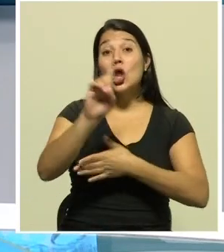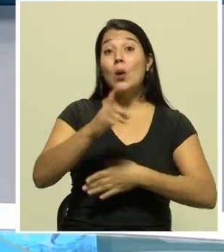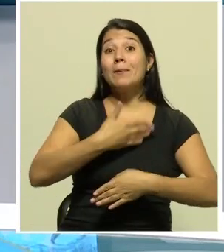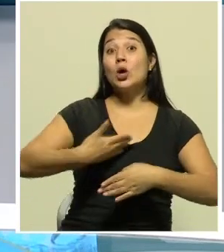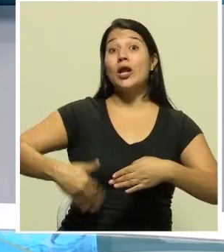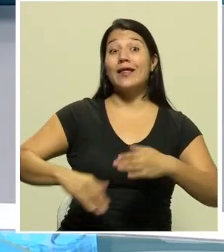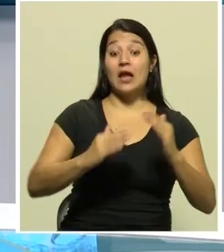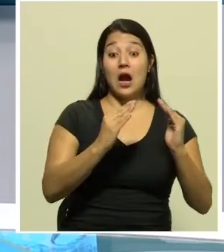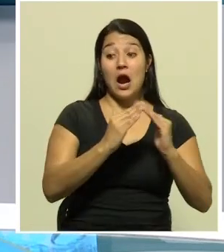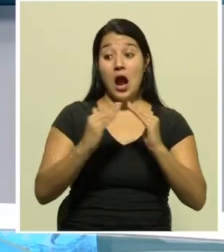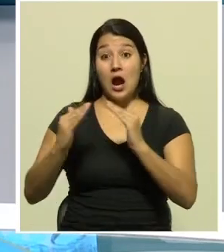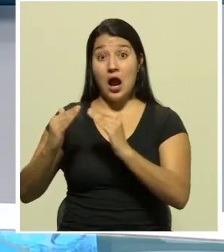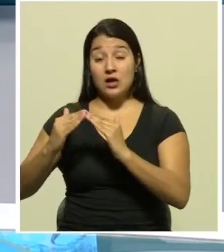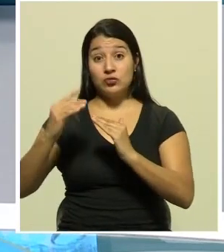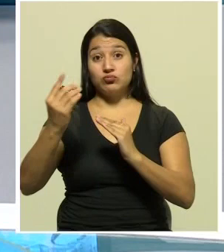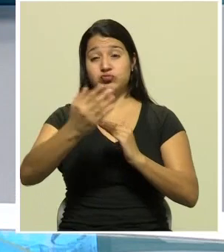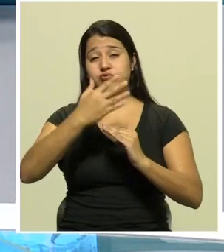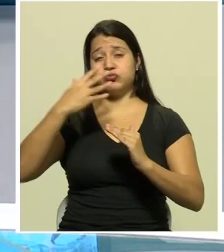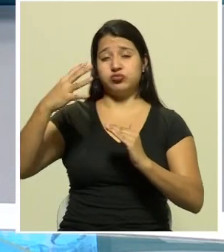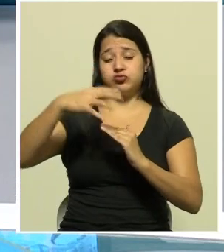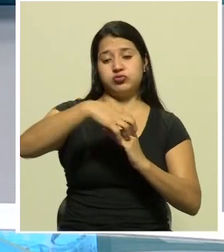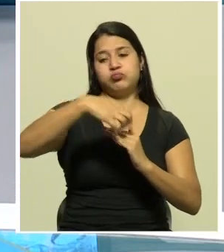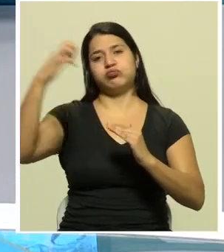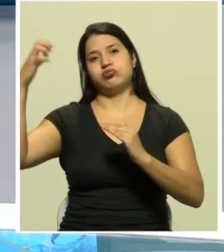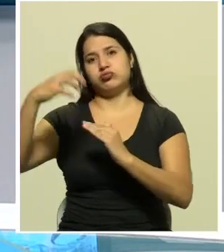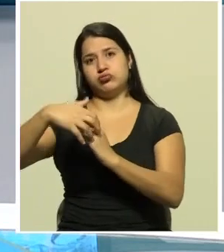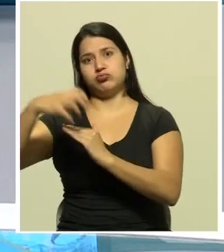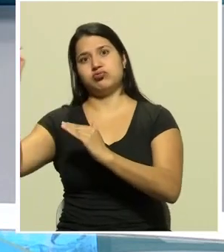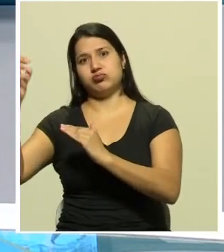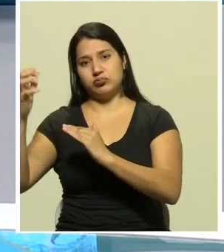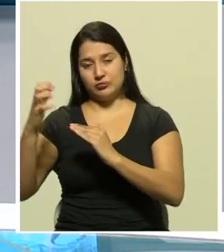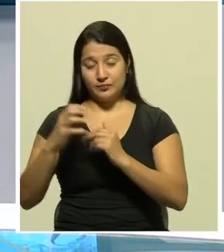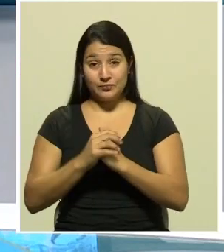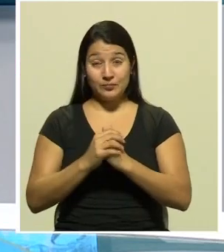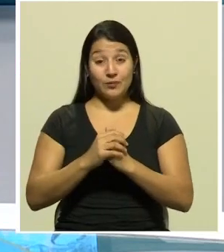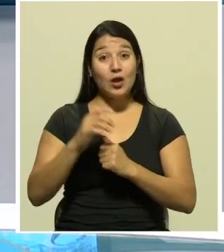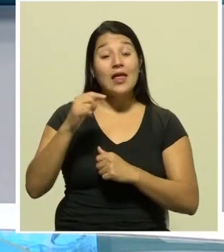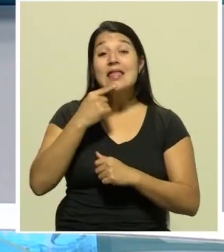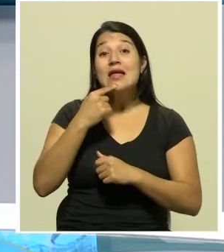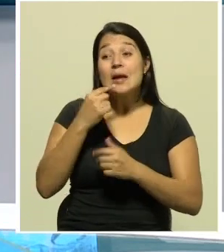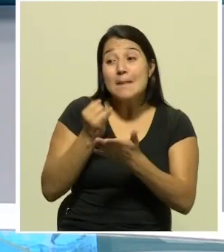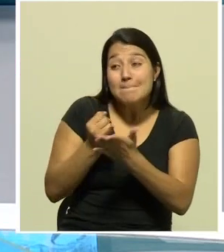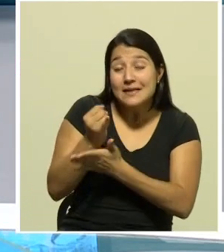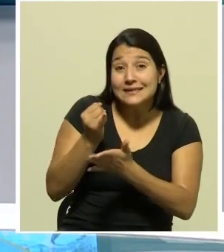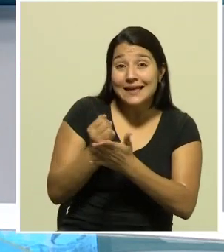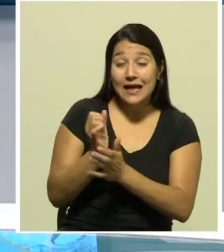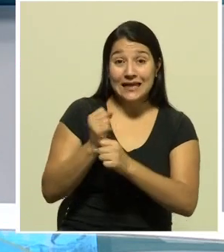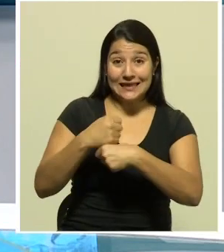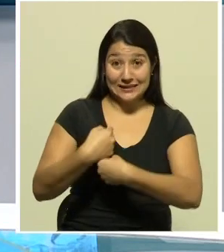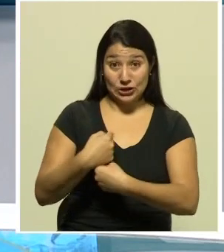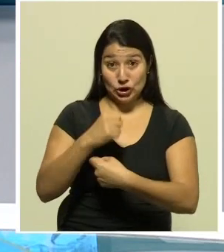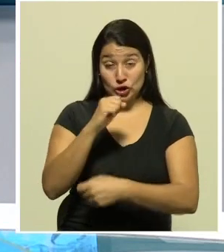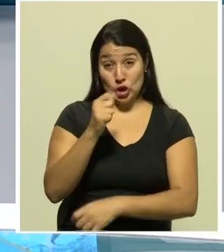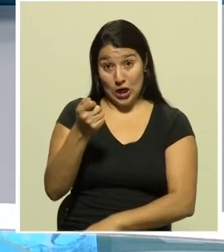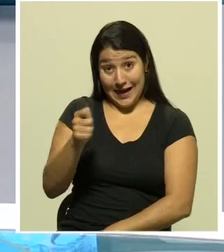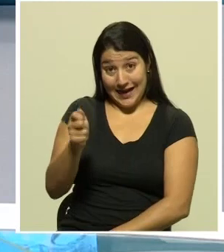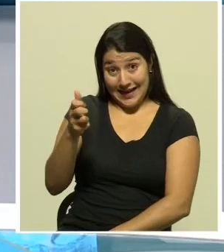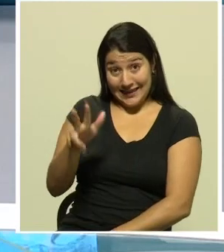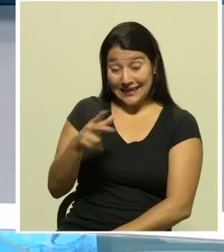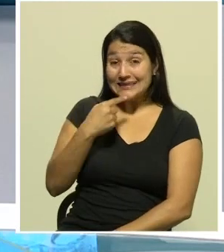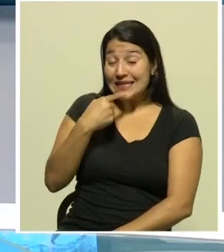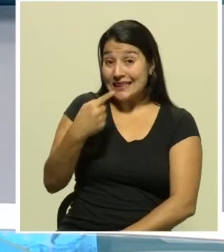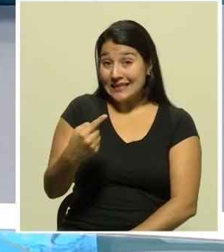Una investigación periodística de Canal 13 reveló hoy que la Caja Costarricense del Seguro Social